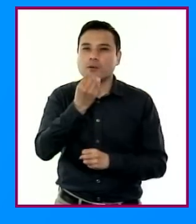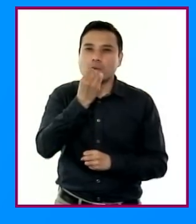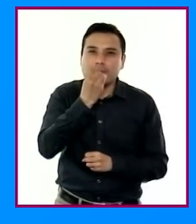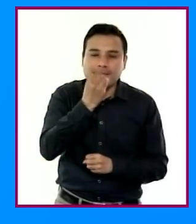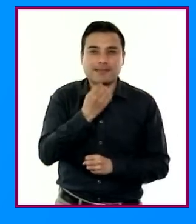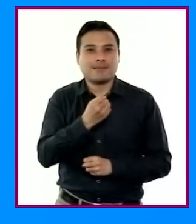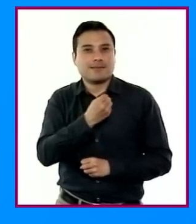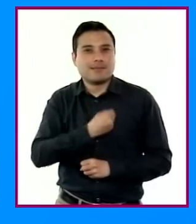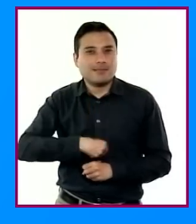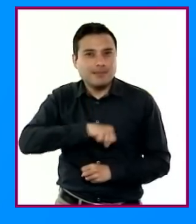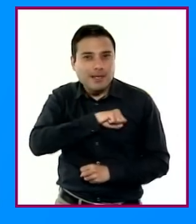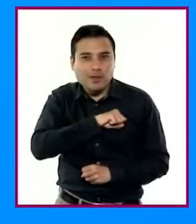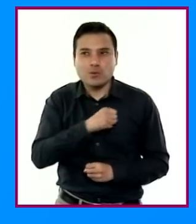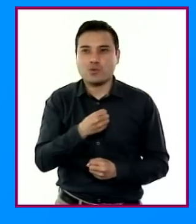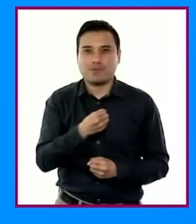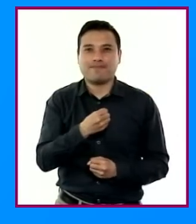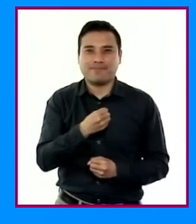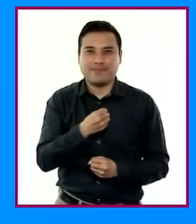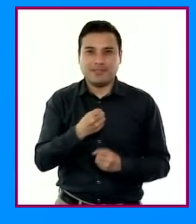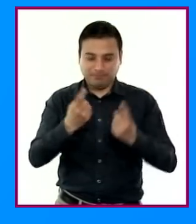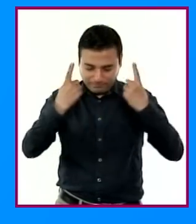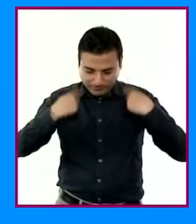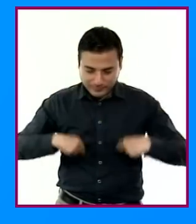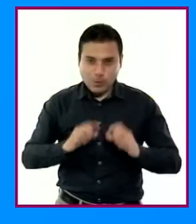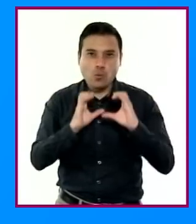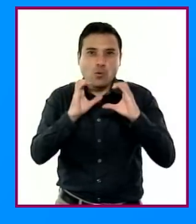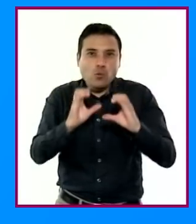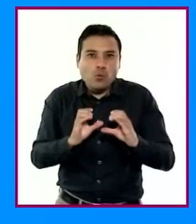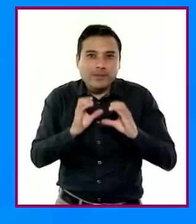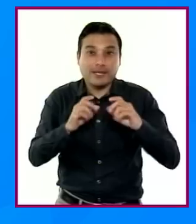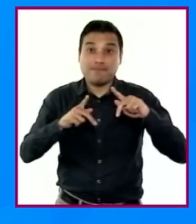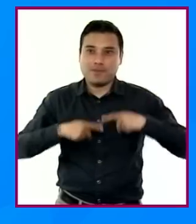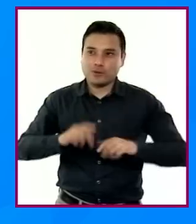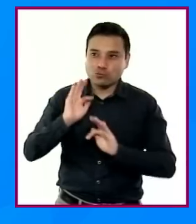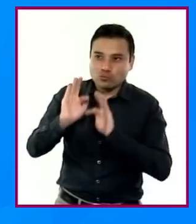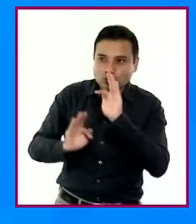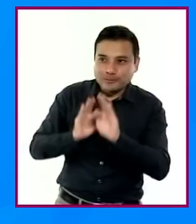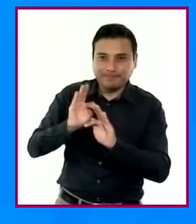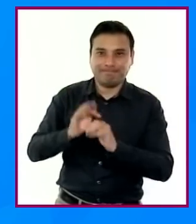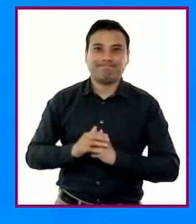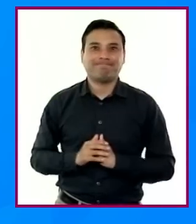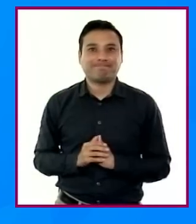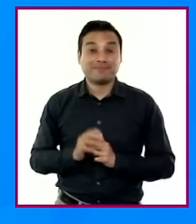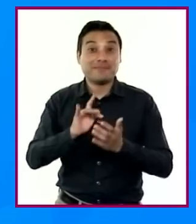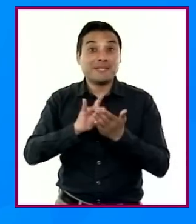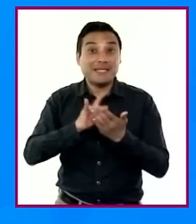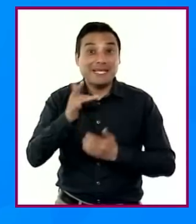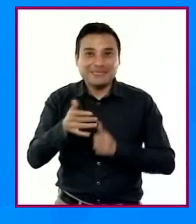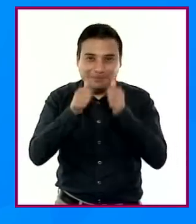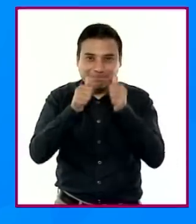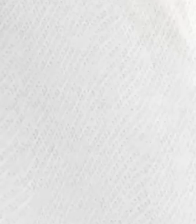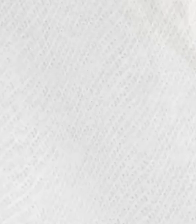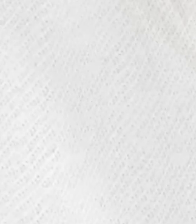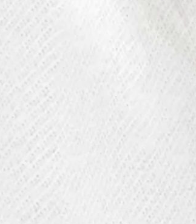salud, el cuidado de sí y de otras personas. Gracias por su atención.